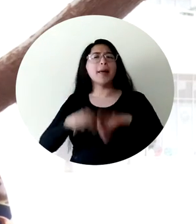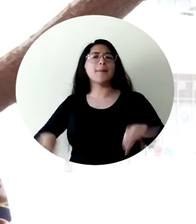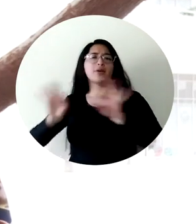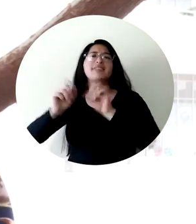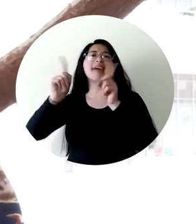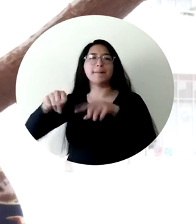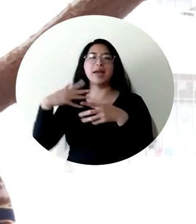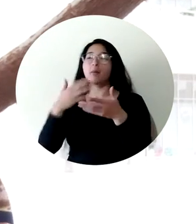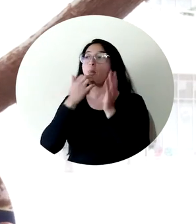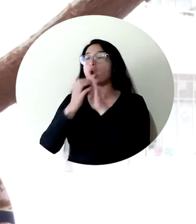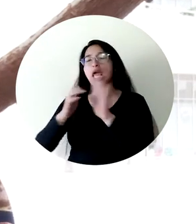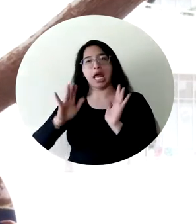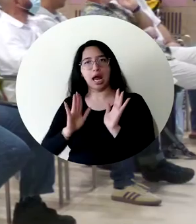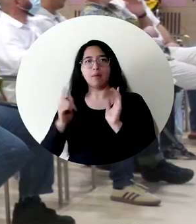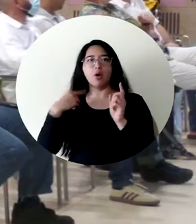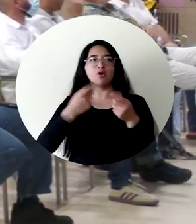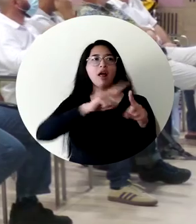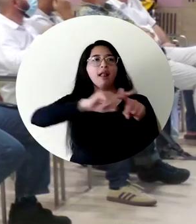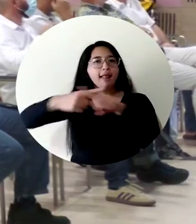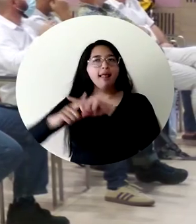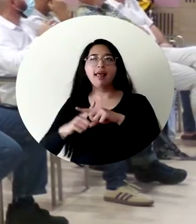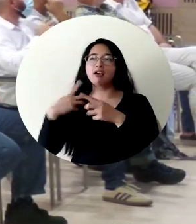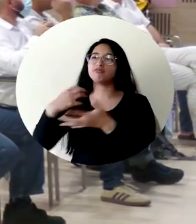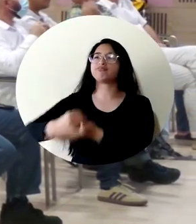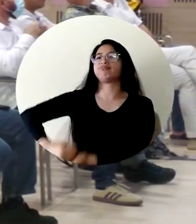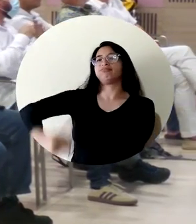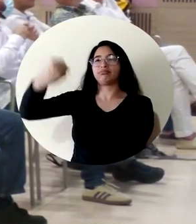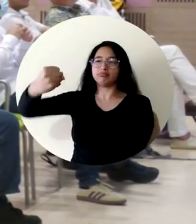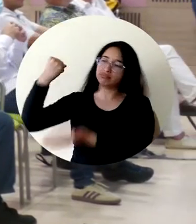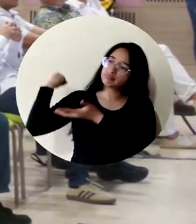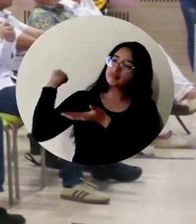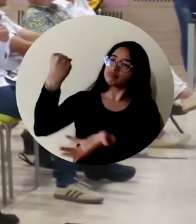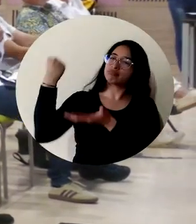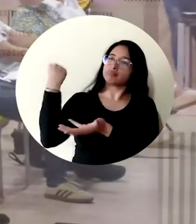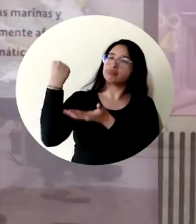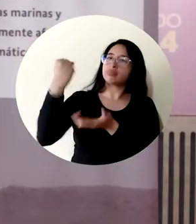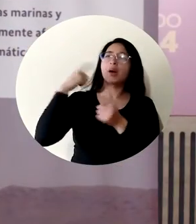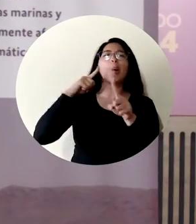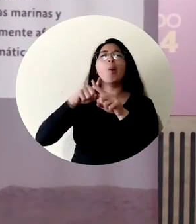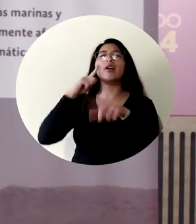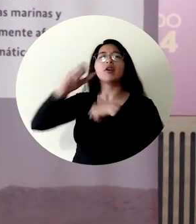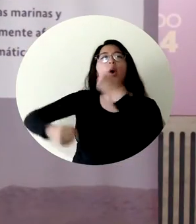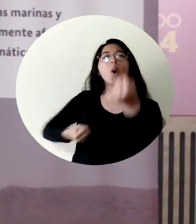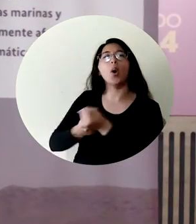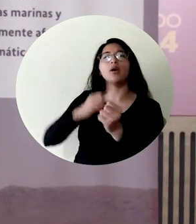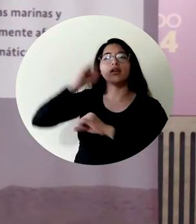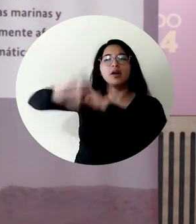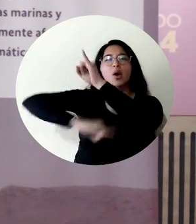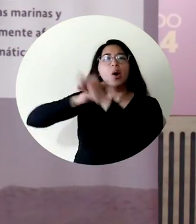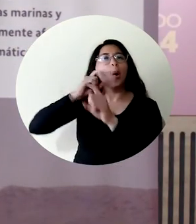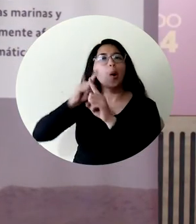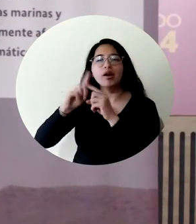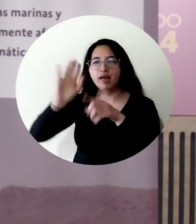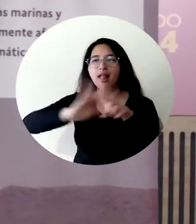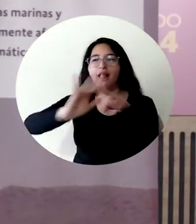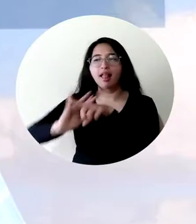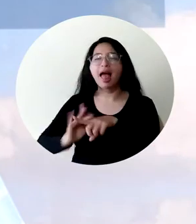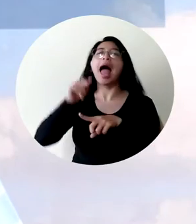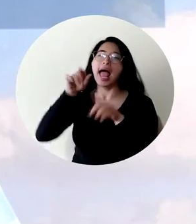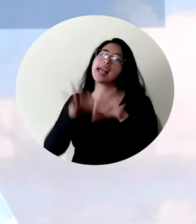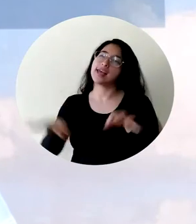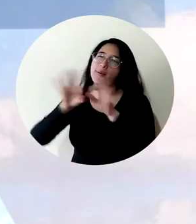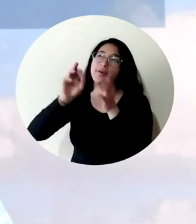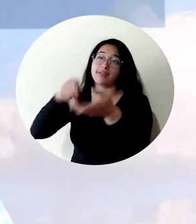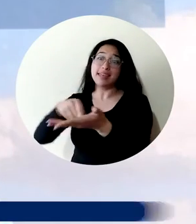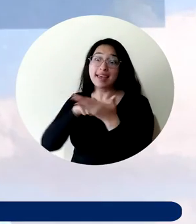con los recursos que se obtienen, digamos, de financiación a partir del Sistema de Cooperación Internacional para el Desarrollo. Gracias a la Universidad